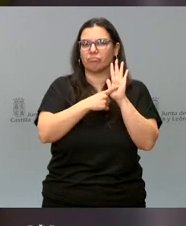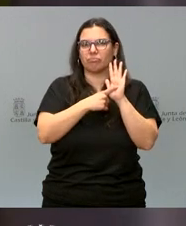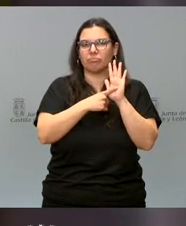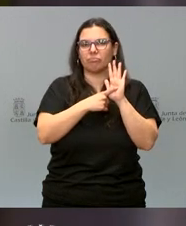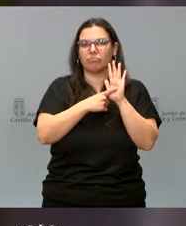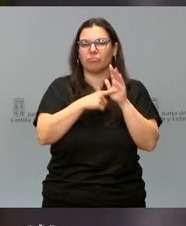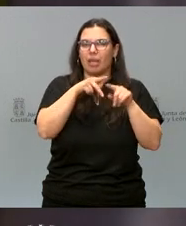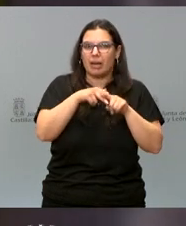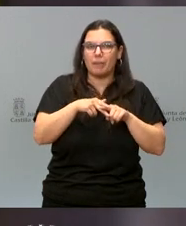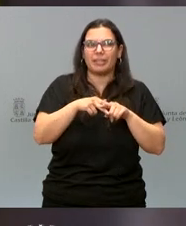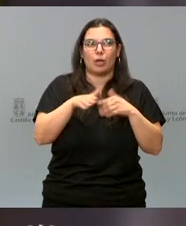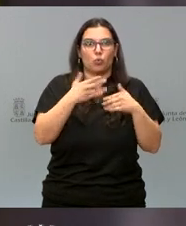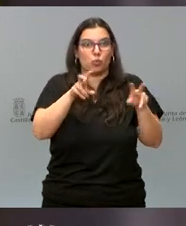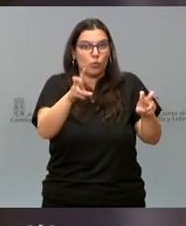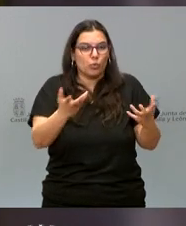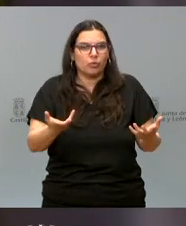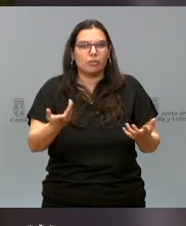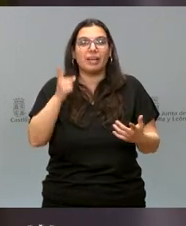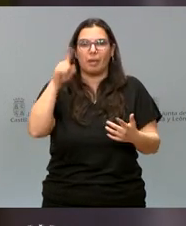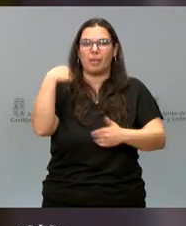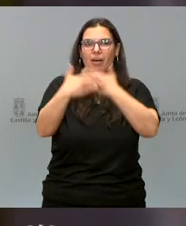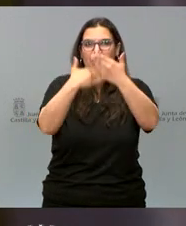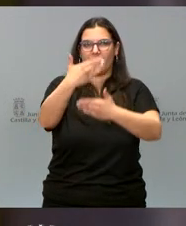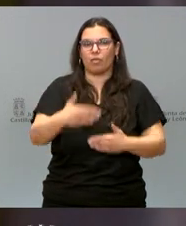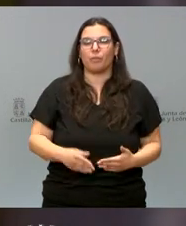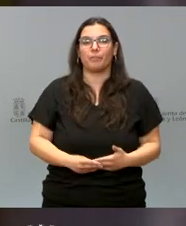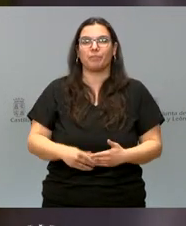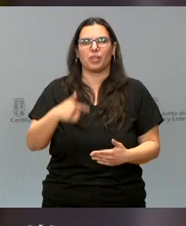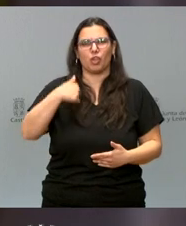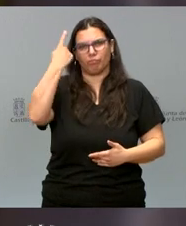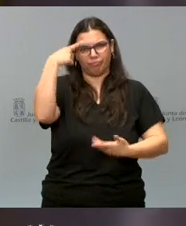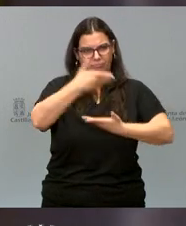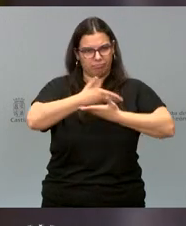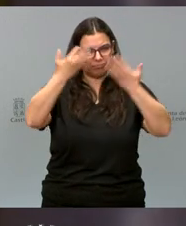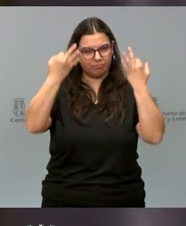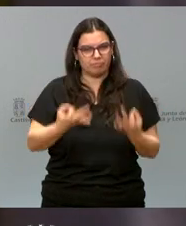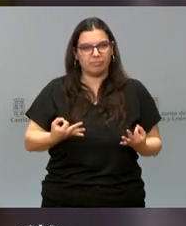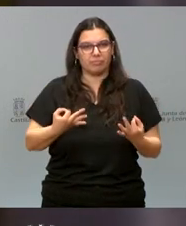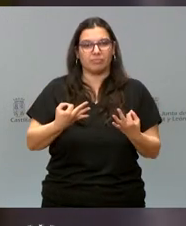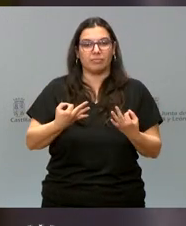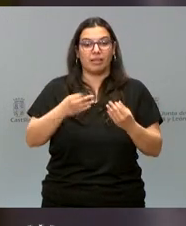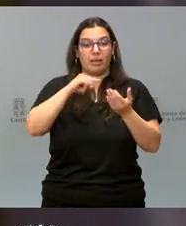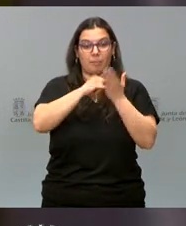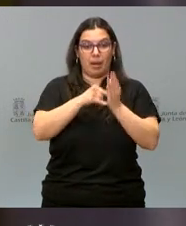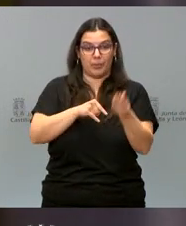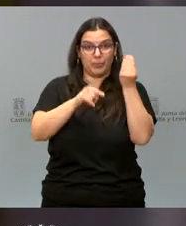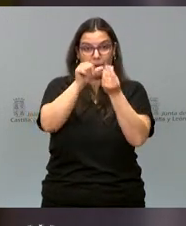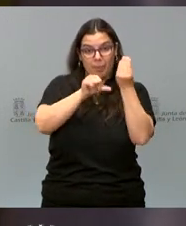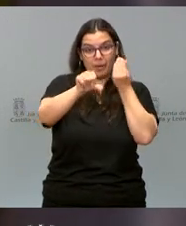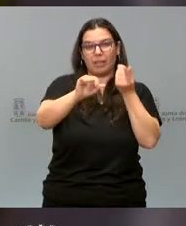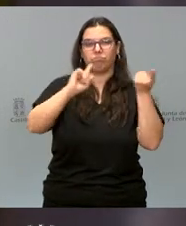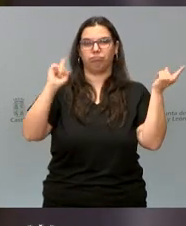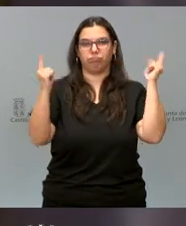instrumento innovador y también avanzado. Y estoy convencido que va a haber un antes y un después en la atención